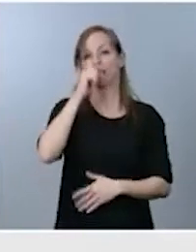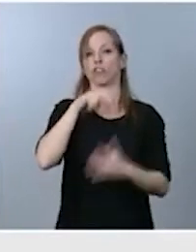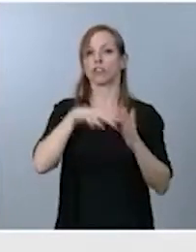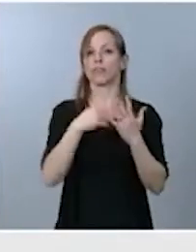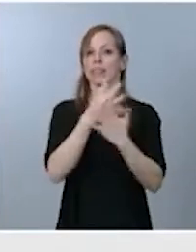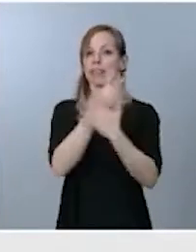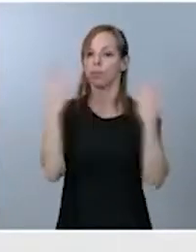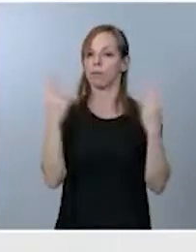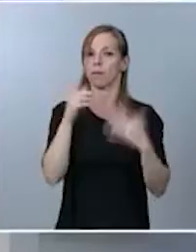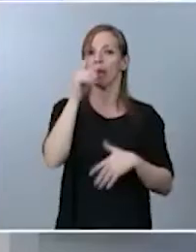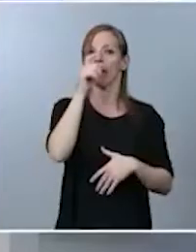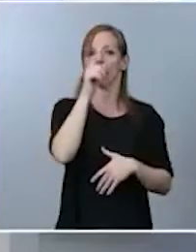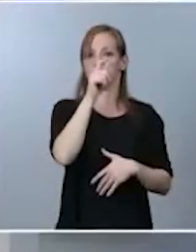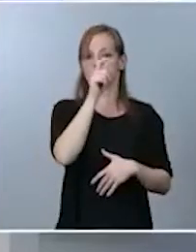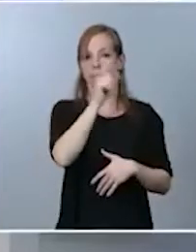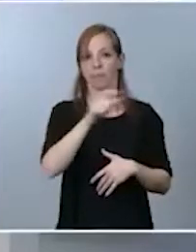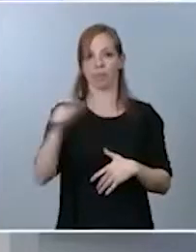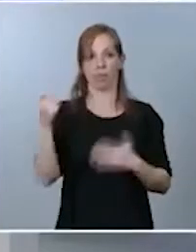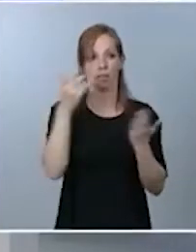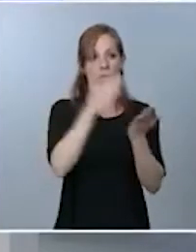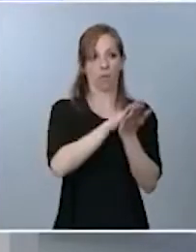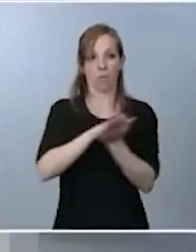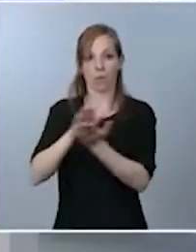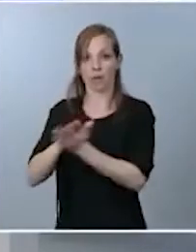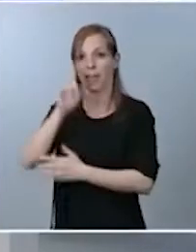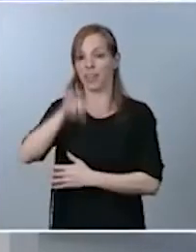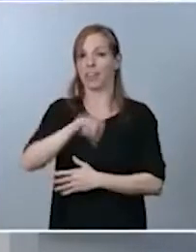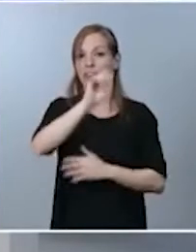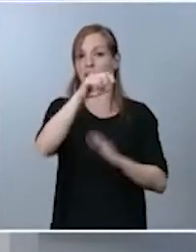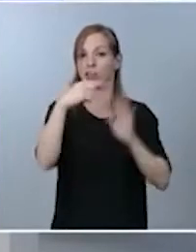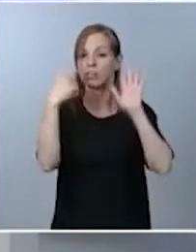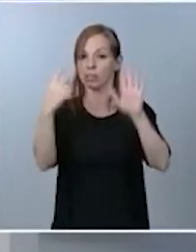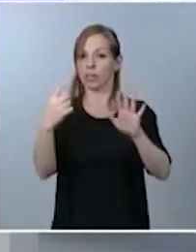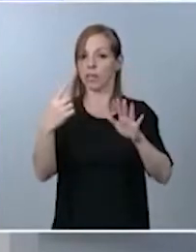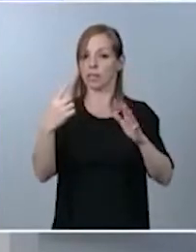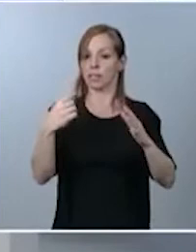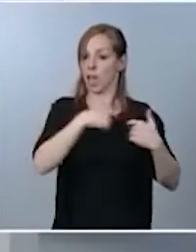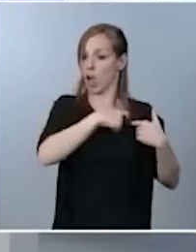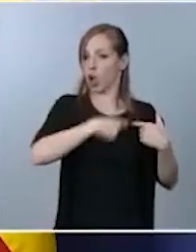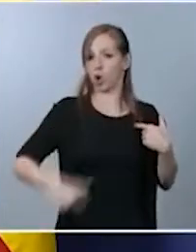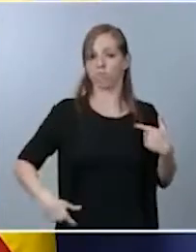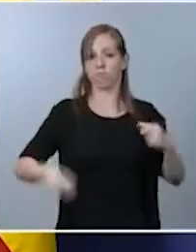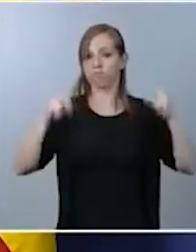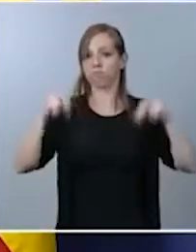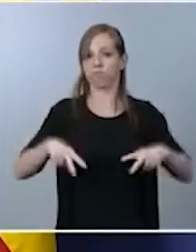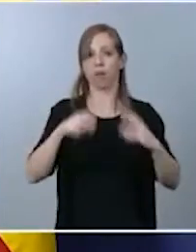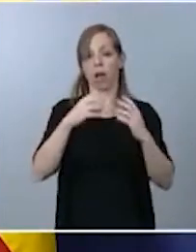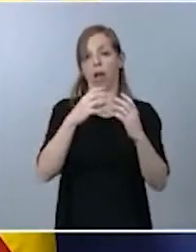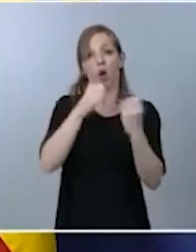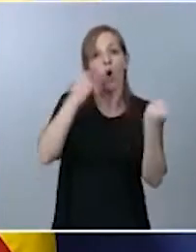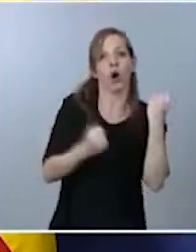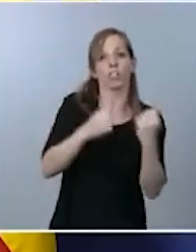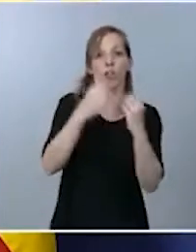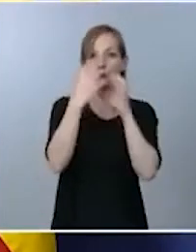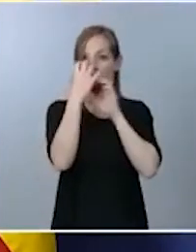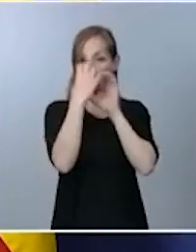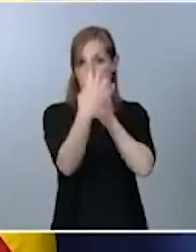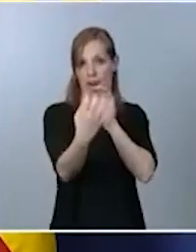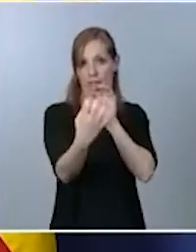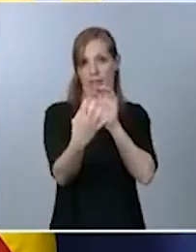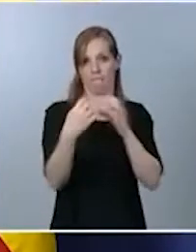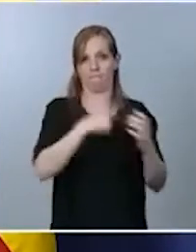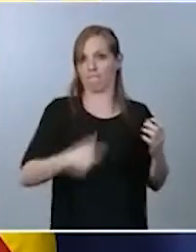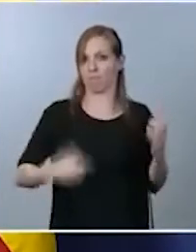tráfico circulaban en turismo o furgoneta sin utilizar el cinturón de seguridad. ¿Verdad que nos parece algo